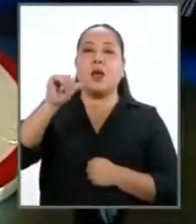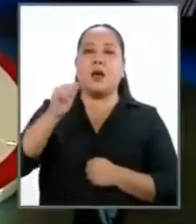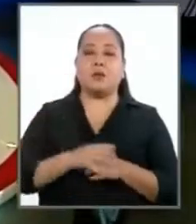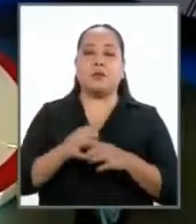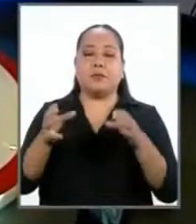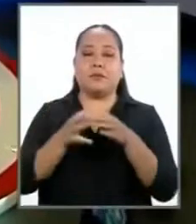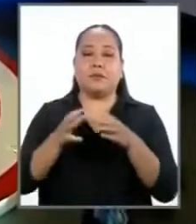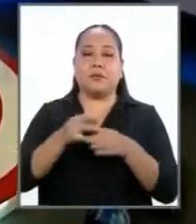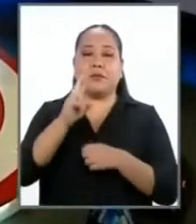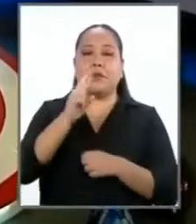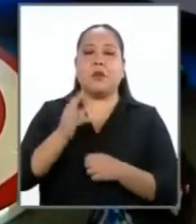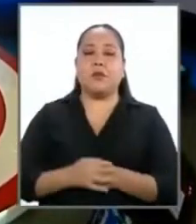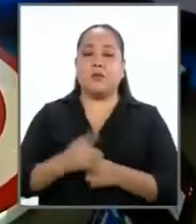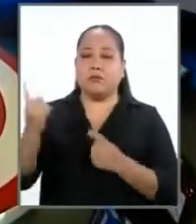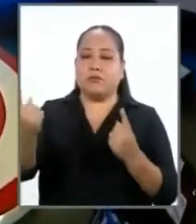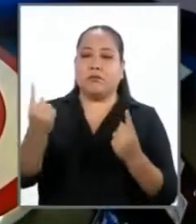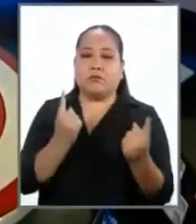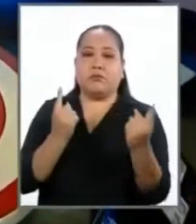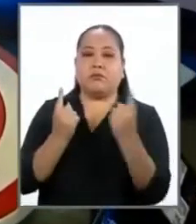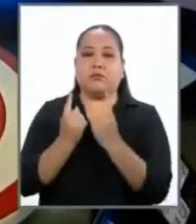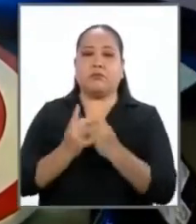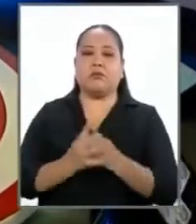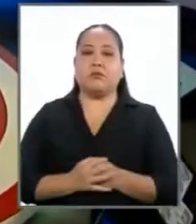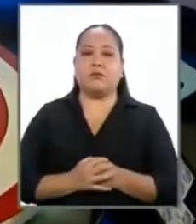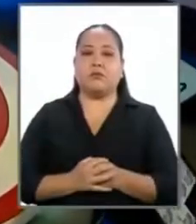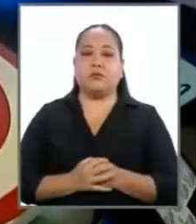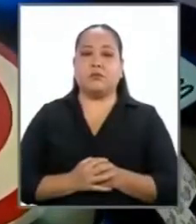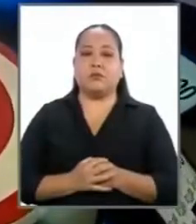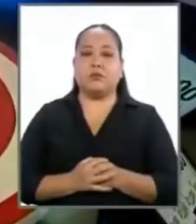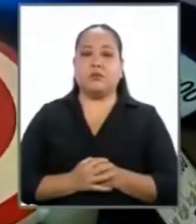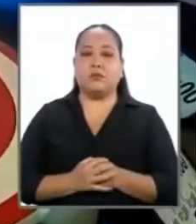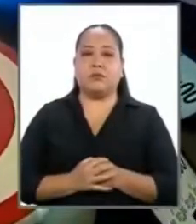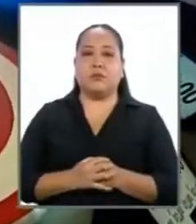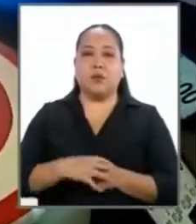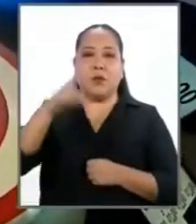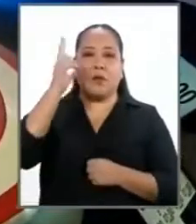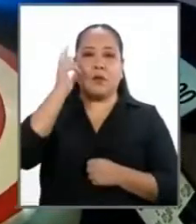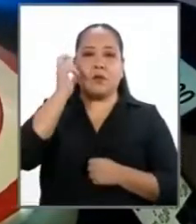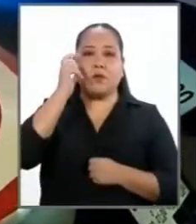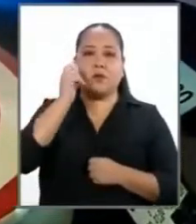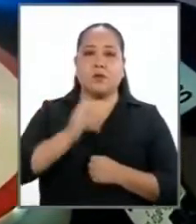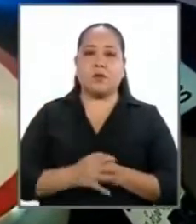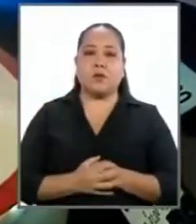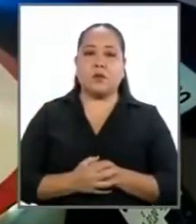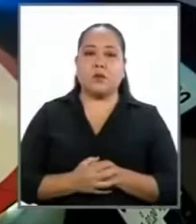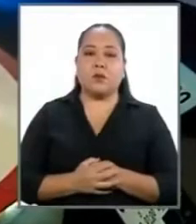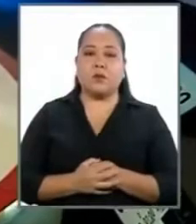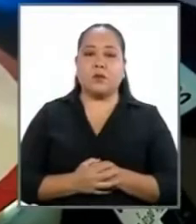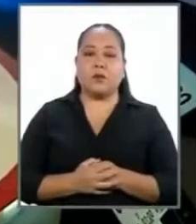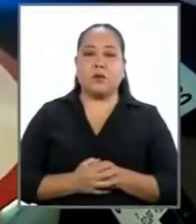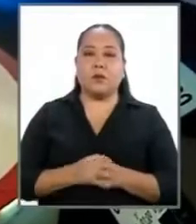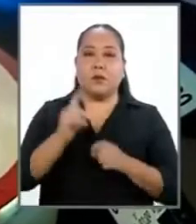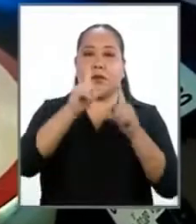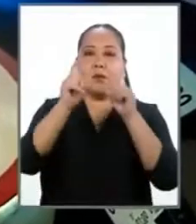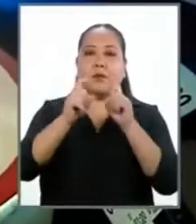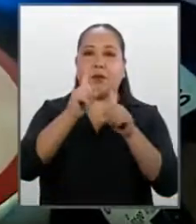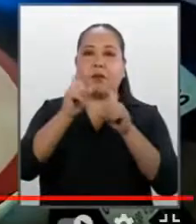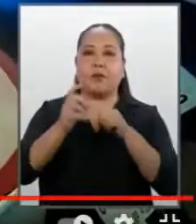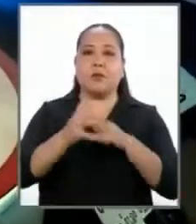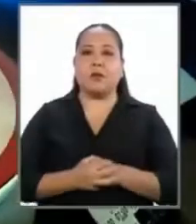para ubicarse donde tenemos la marca al centro y vamos a escuchar la pregunta ciudadana.